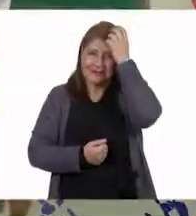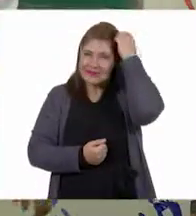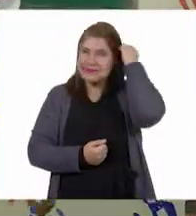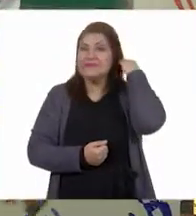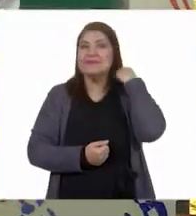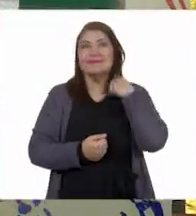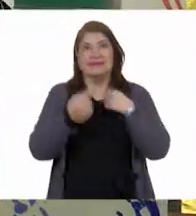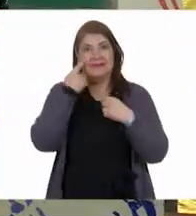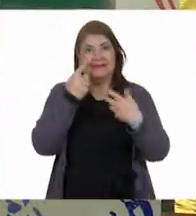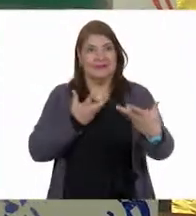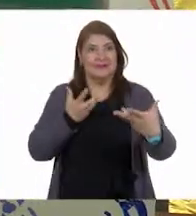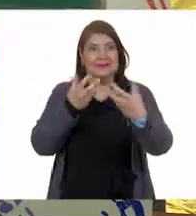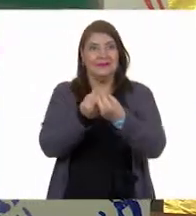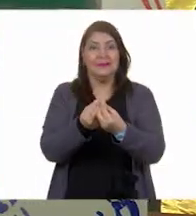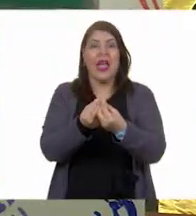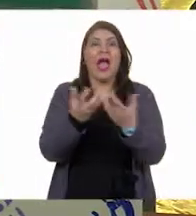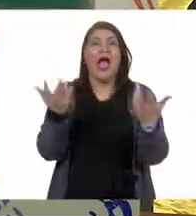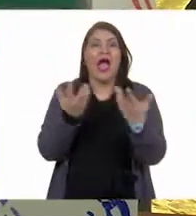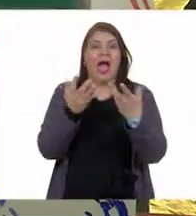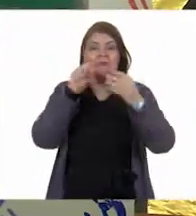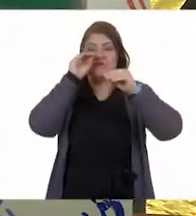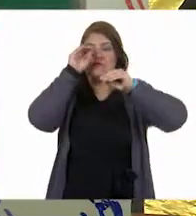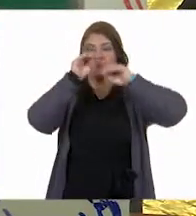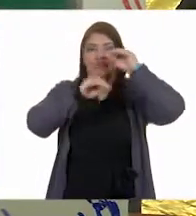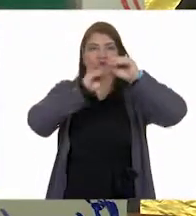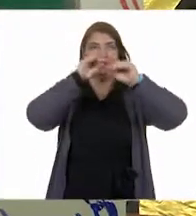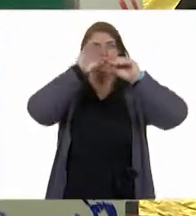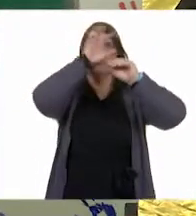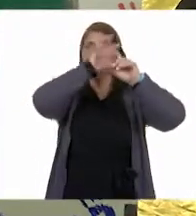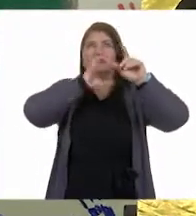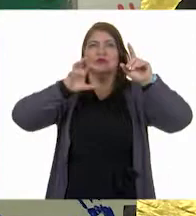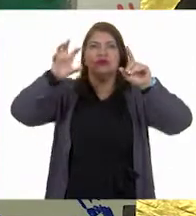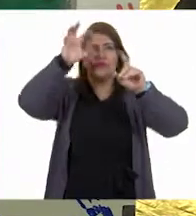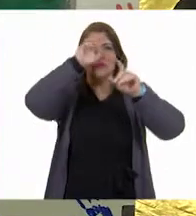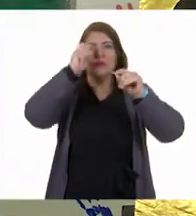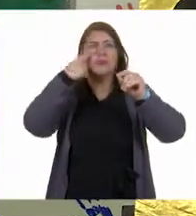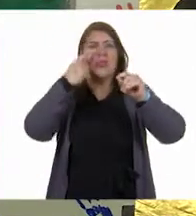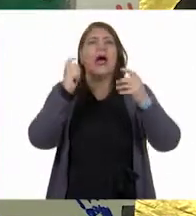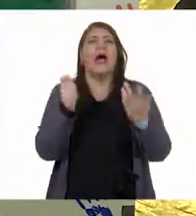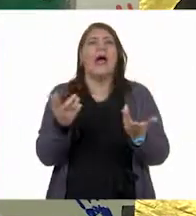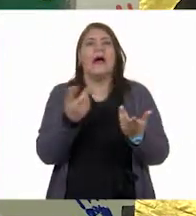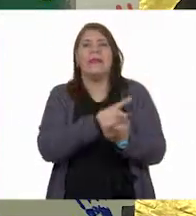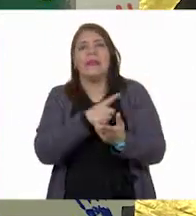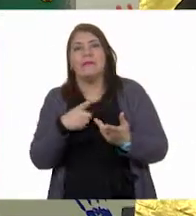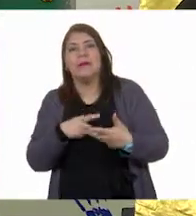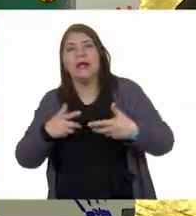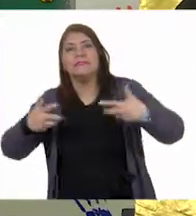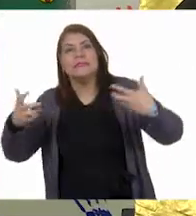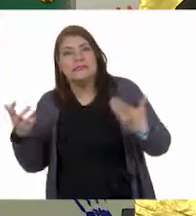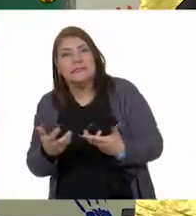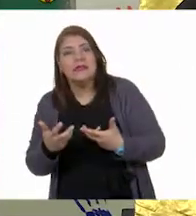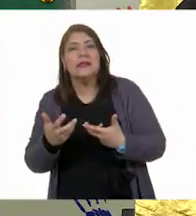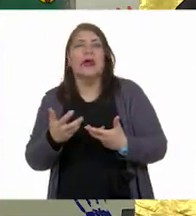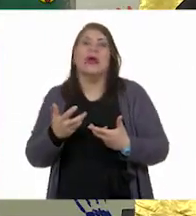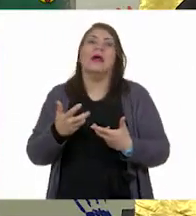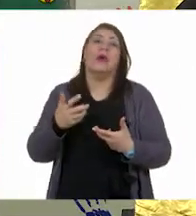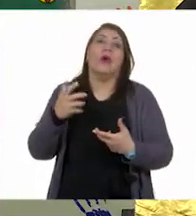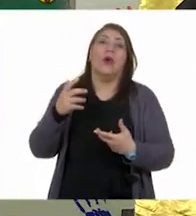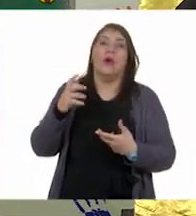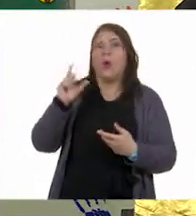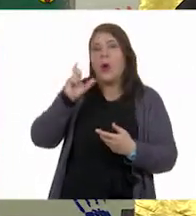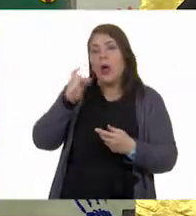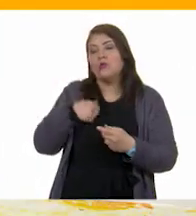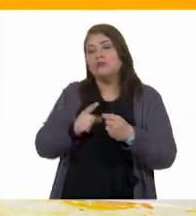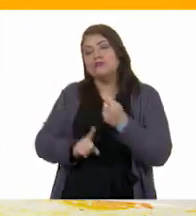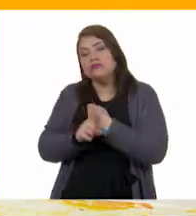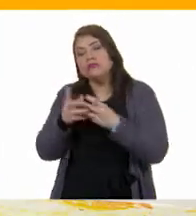Entre todos, vamos a armar un esquema que explique lo que debemos hacer y lo que no debemos hacer cuando tenemos algún conflicto.